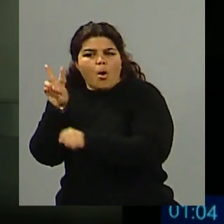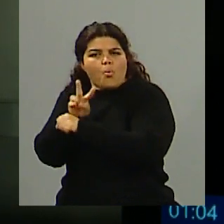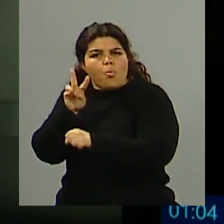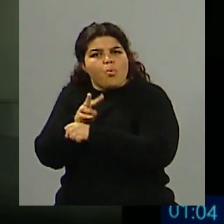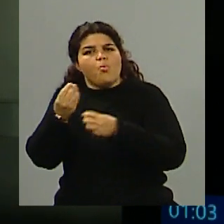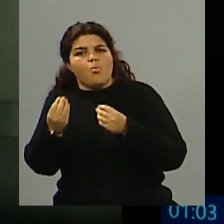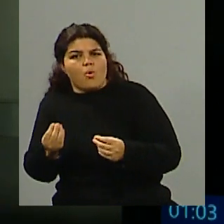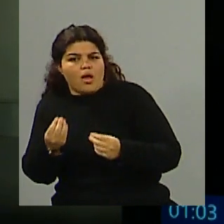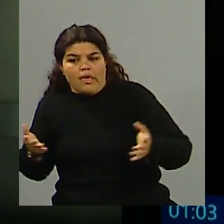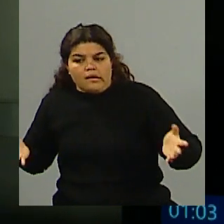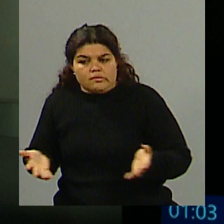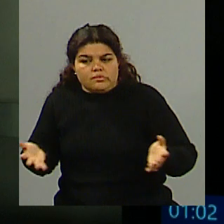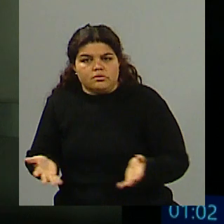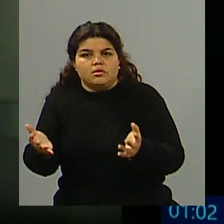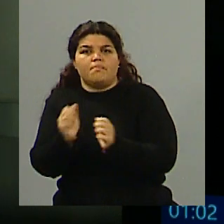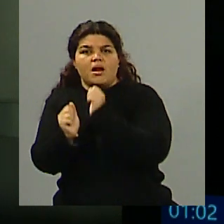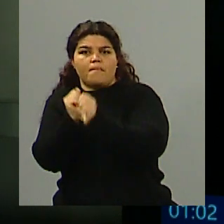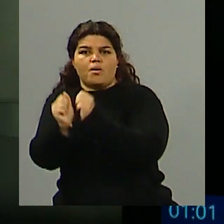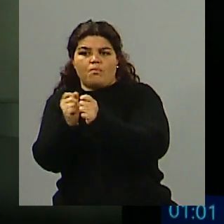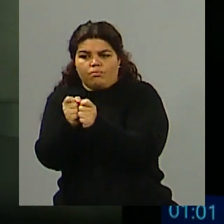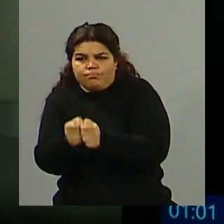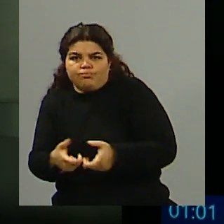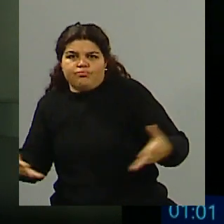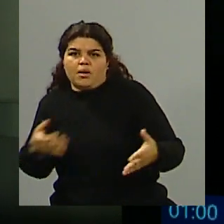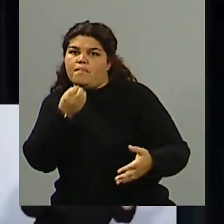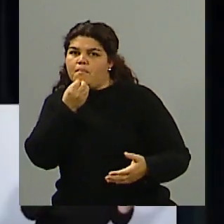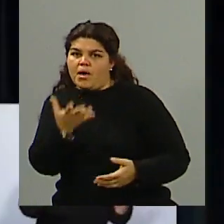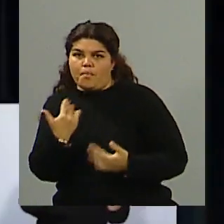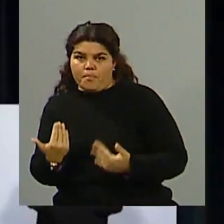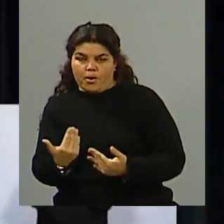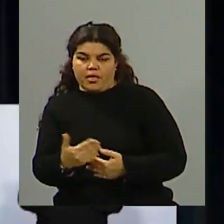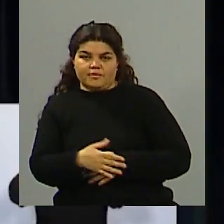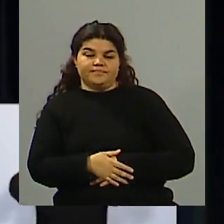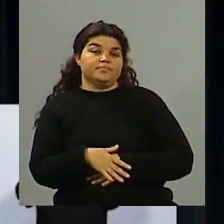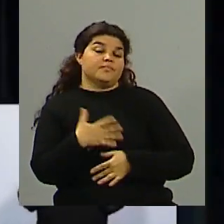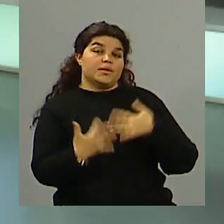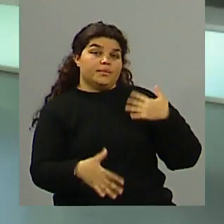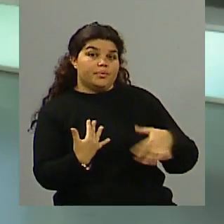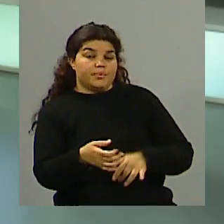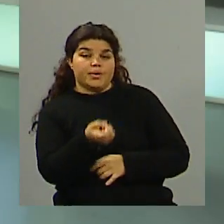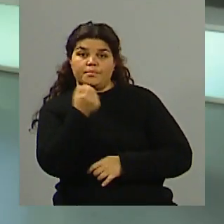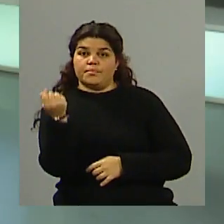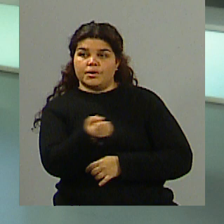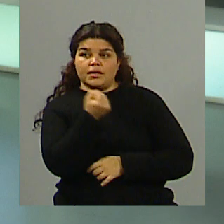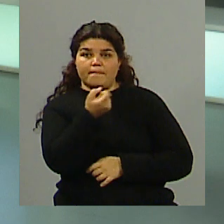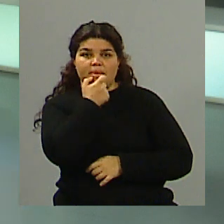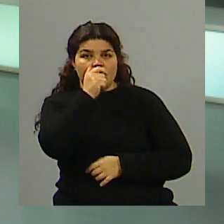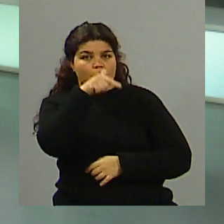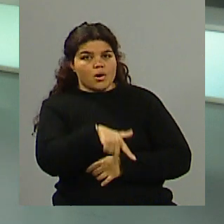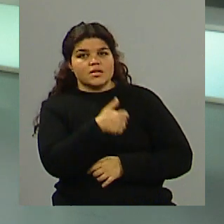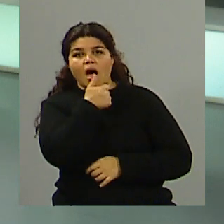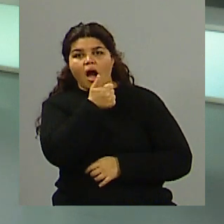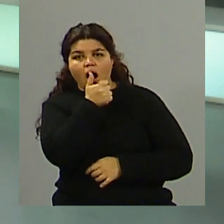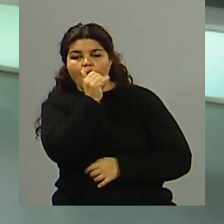reflote algunos sectores de la matriz productiva de Mendoza. Es hablar del agua en Mendoza y sobre todo